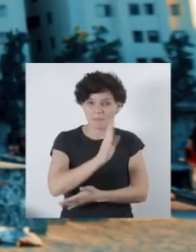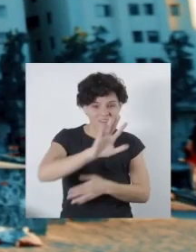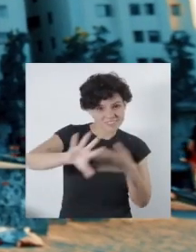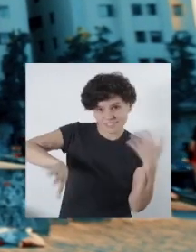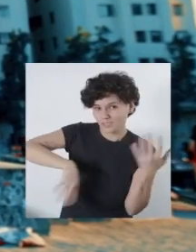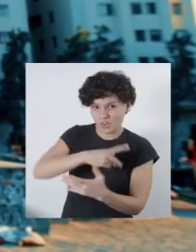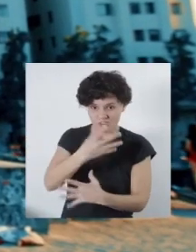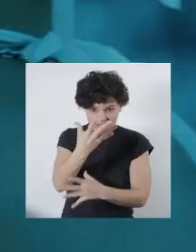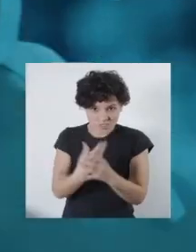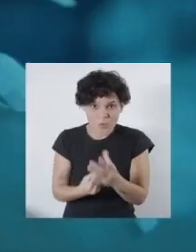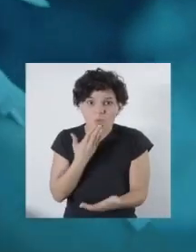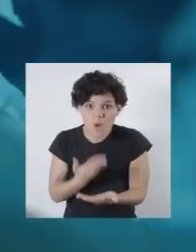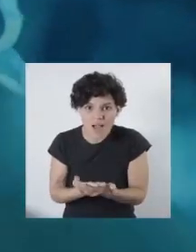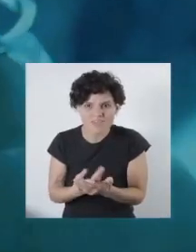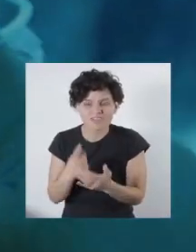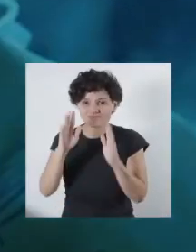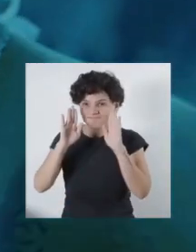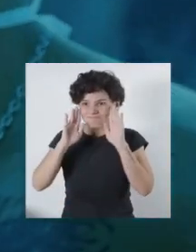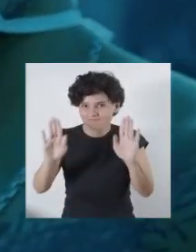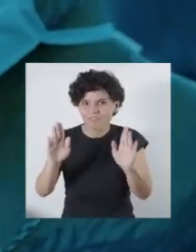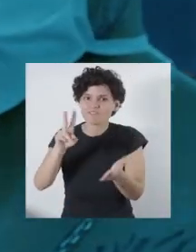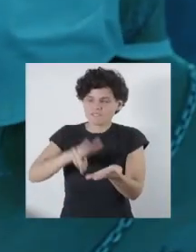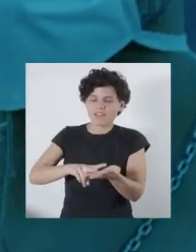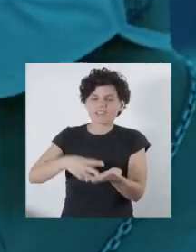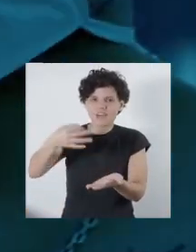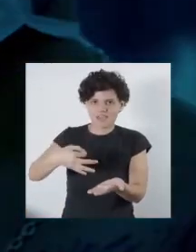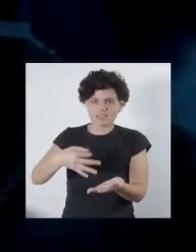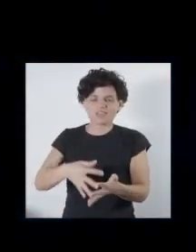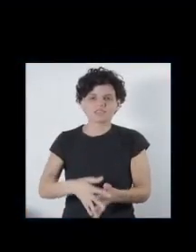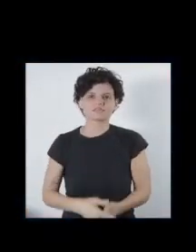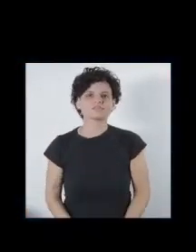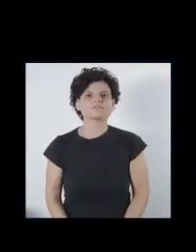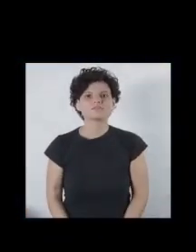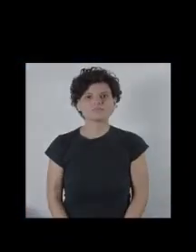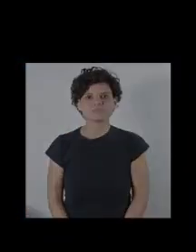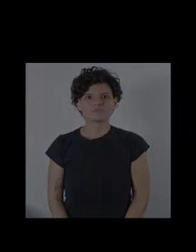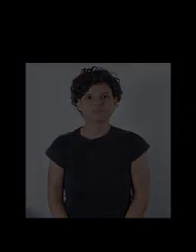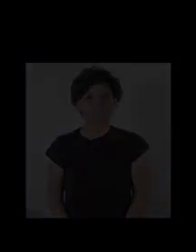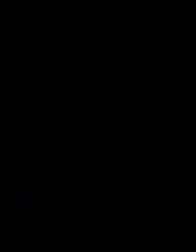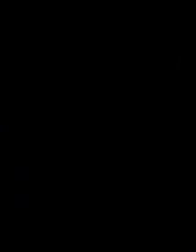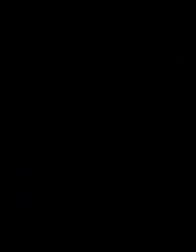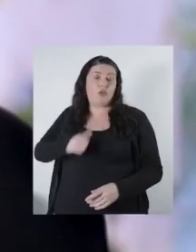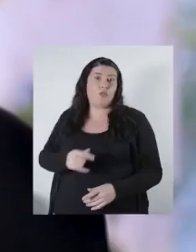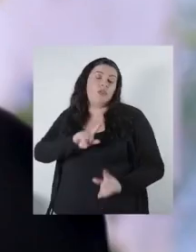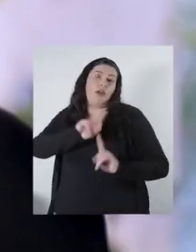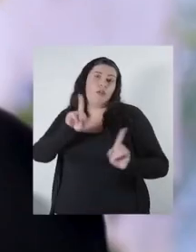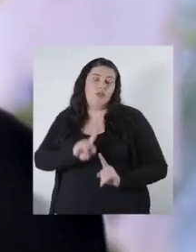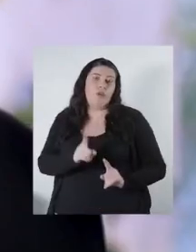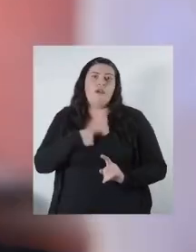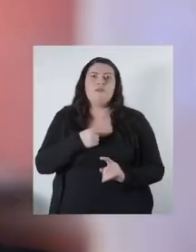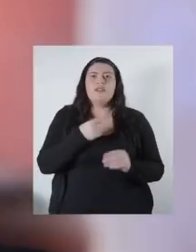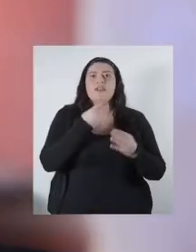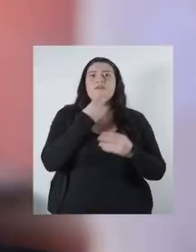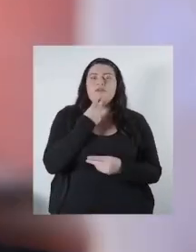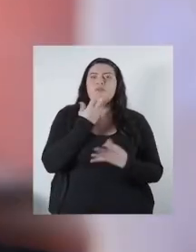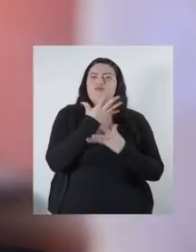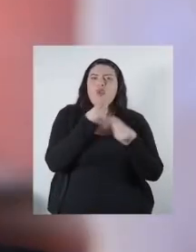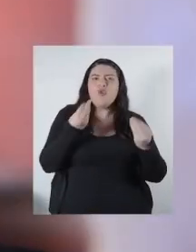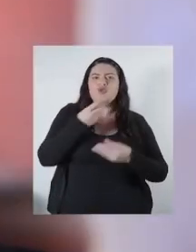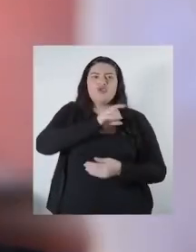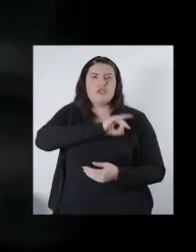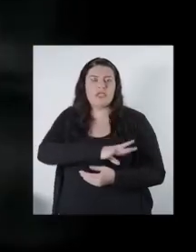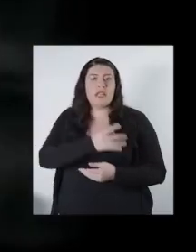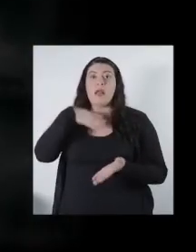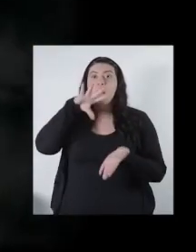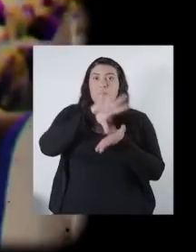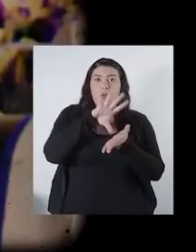Esto ya empezó y va a terminar cuando nos escuchen. Pero de verdad. Te guste o no, vives en muchos